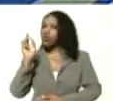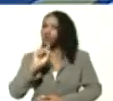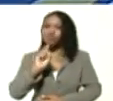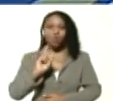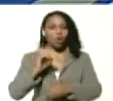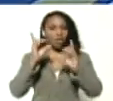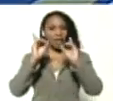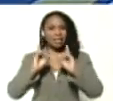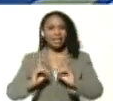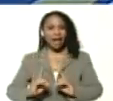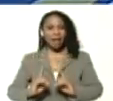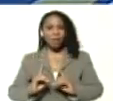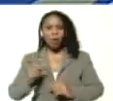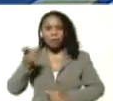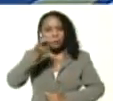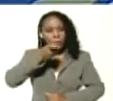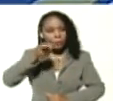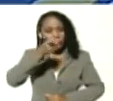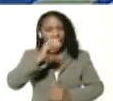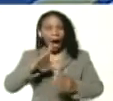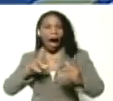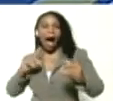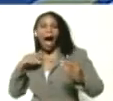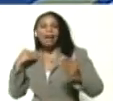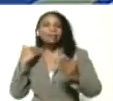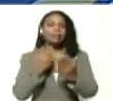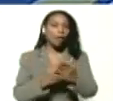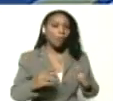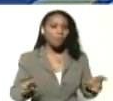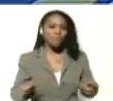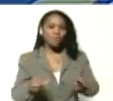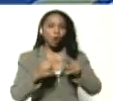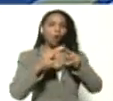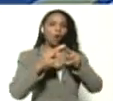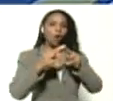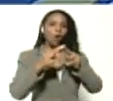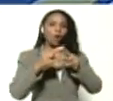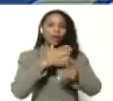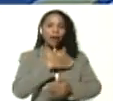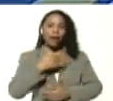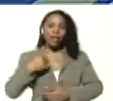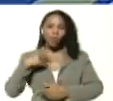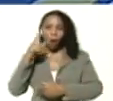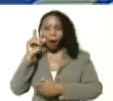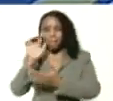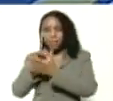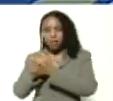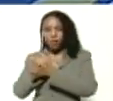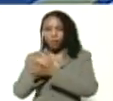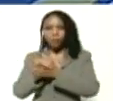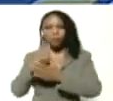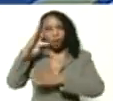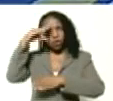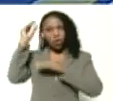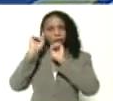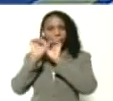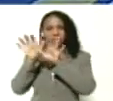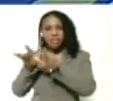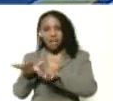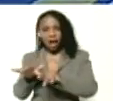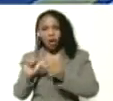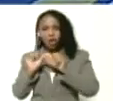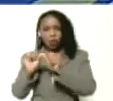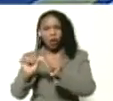de buscarte hasta encontrarte, querido Carlos Lam. Que Dios te bendiga. Seguiremos en la